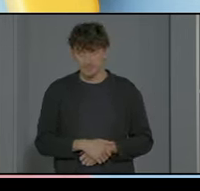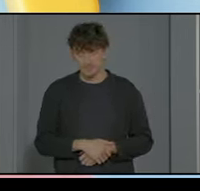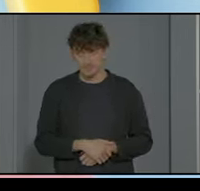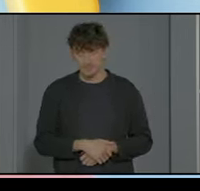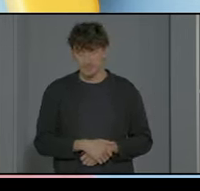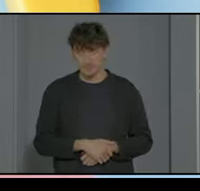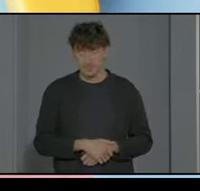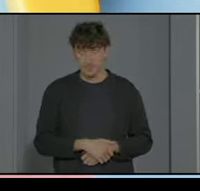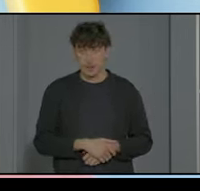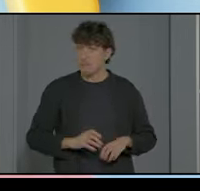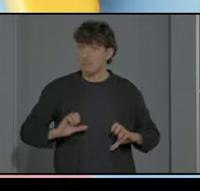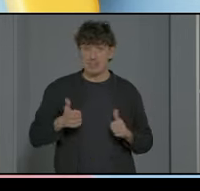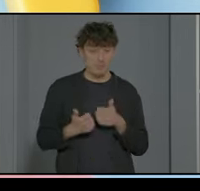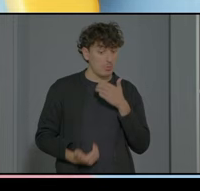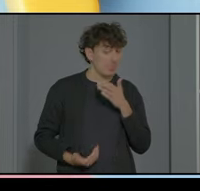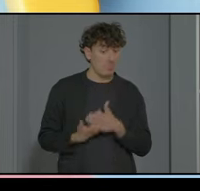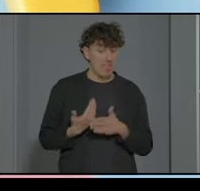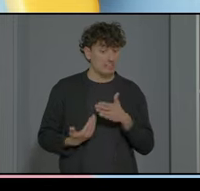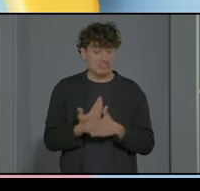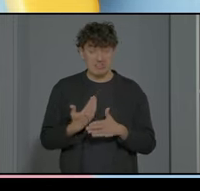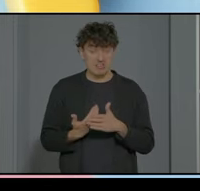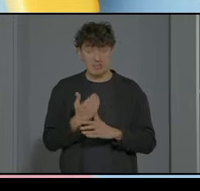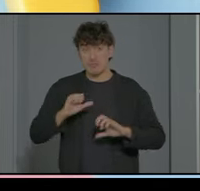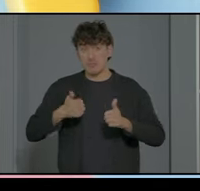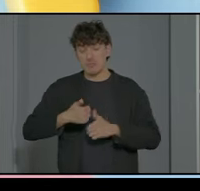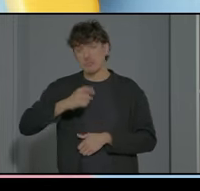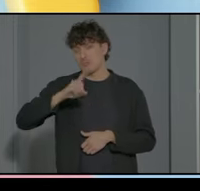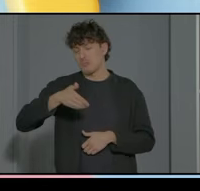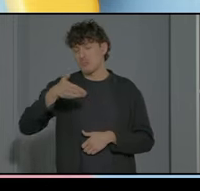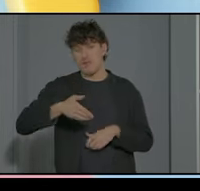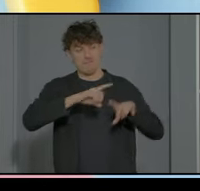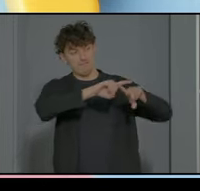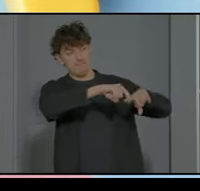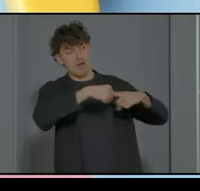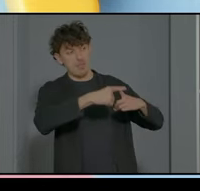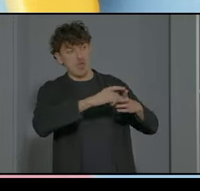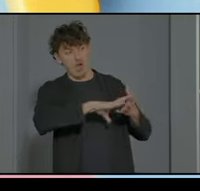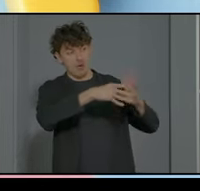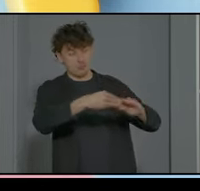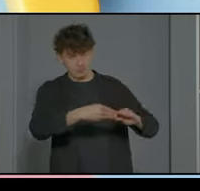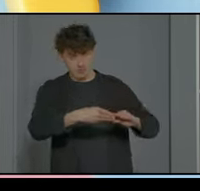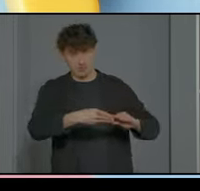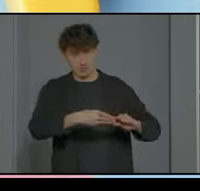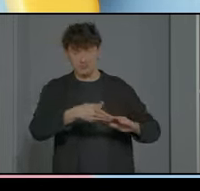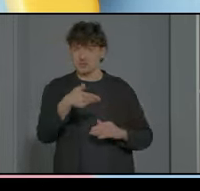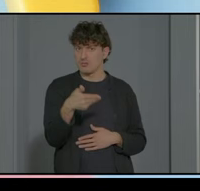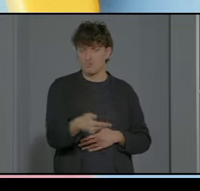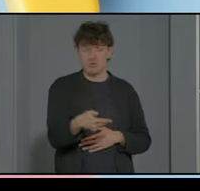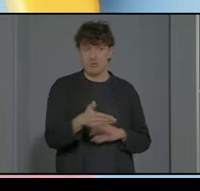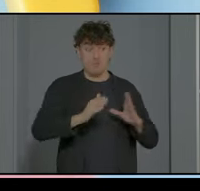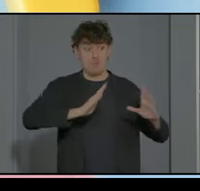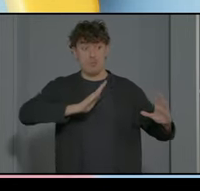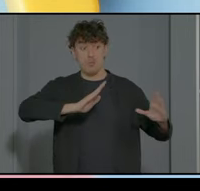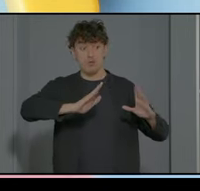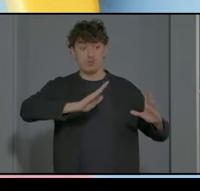los primeros días bueno es muy importante ajustar también con la familia esta la importancia de este de este momento de